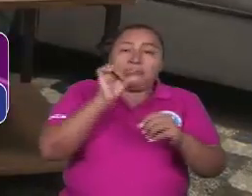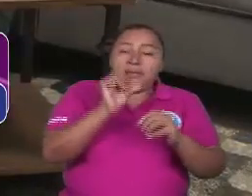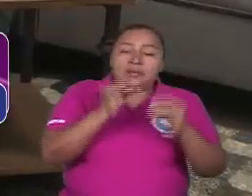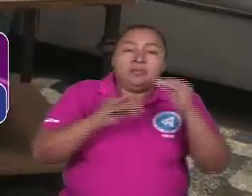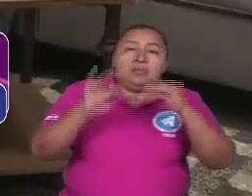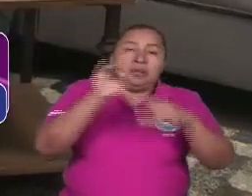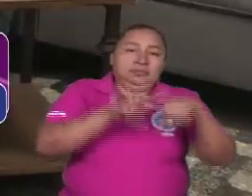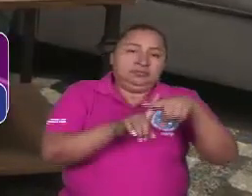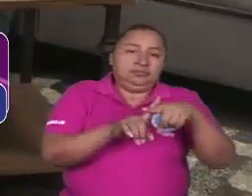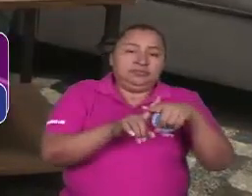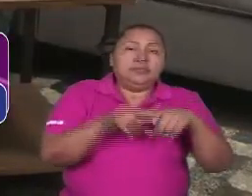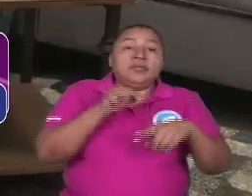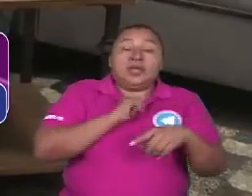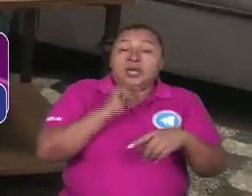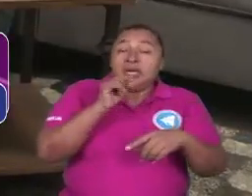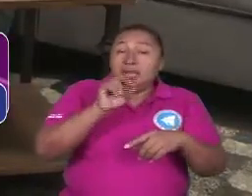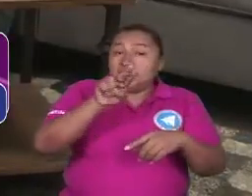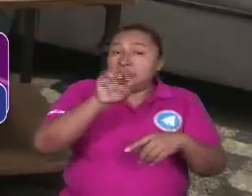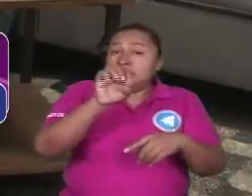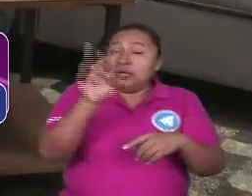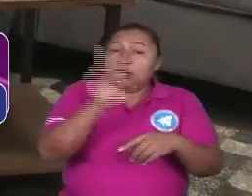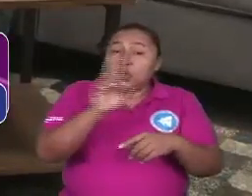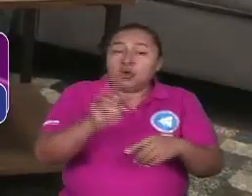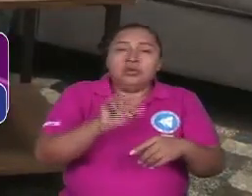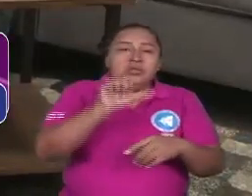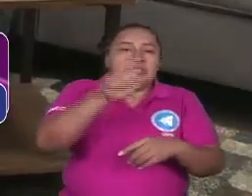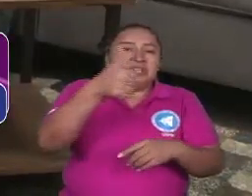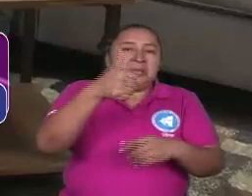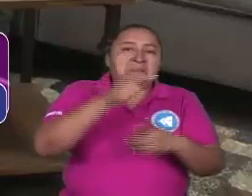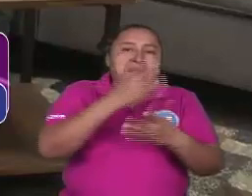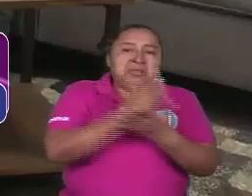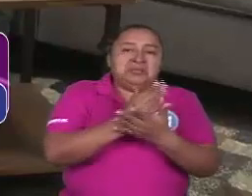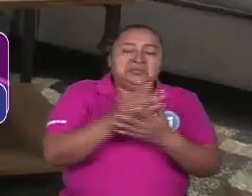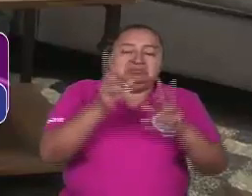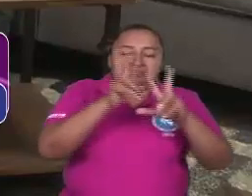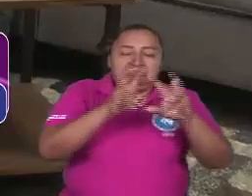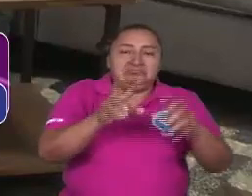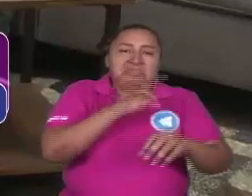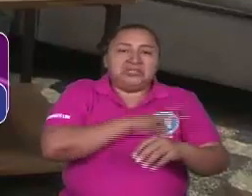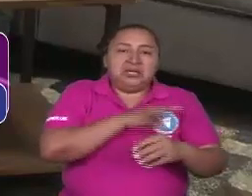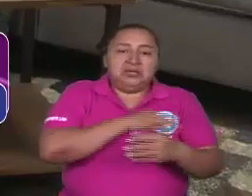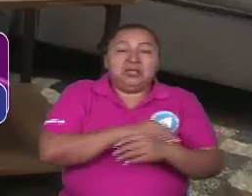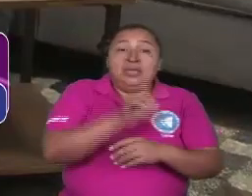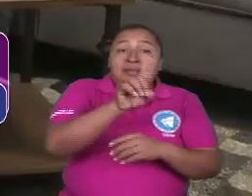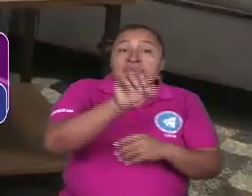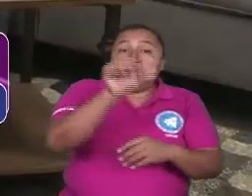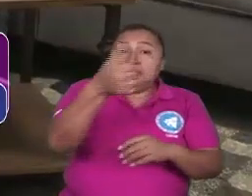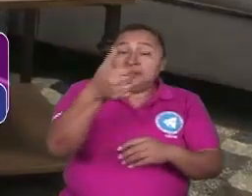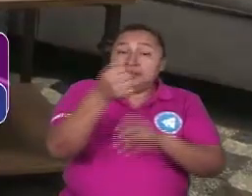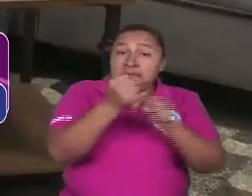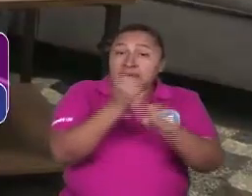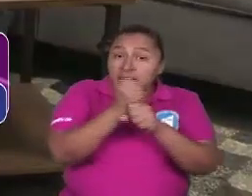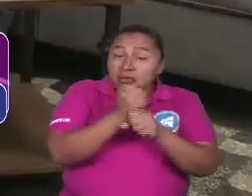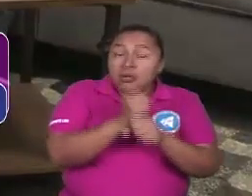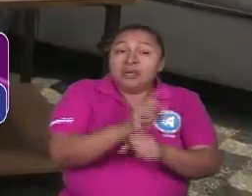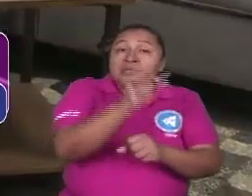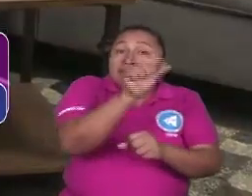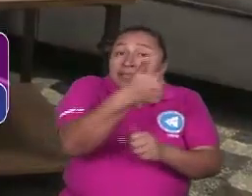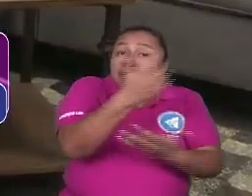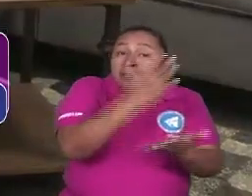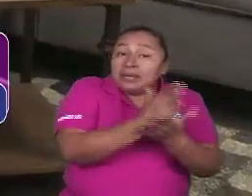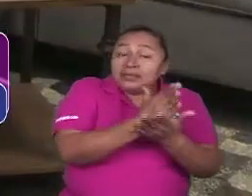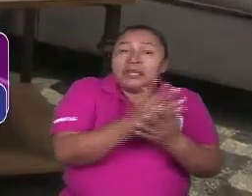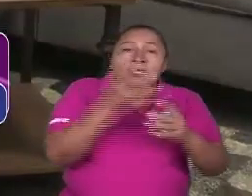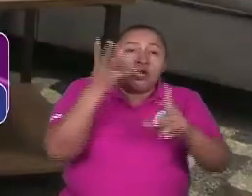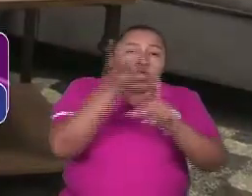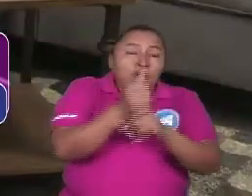neoliberalismo en 6 veces nada más revisamos el salario mínimo en 16 años 6 veces nada más se logró